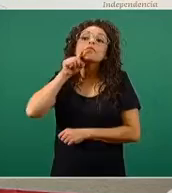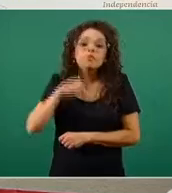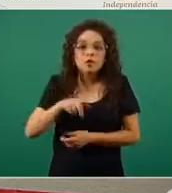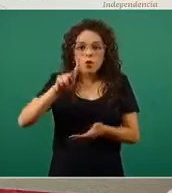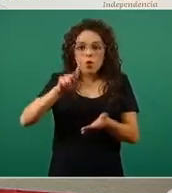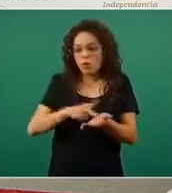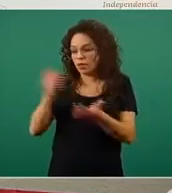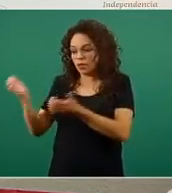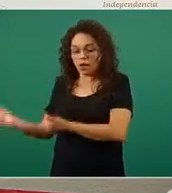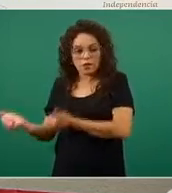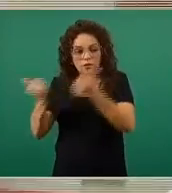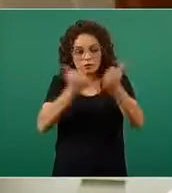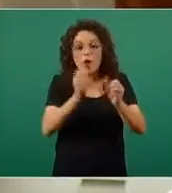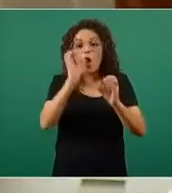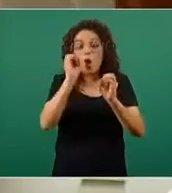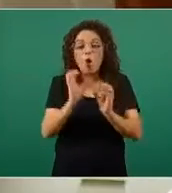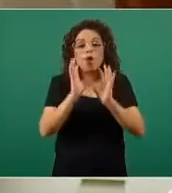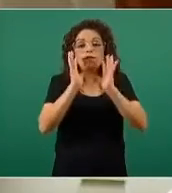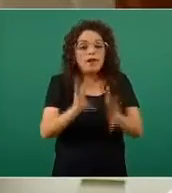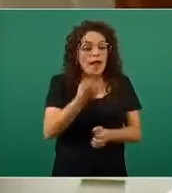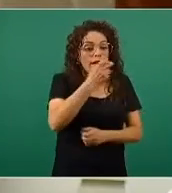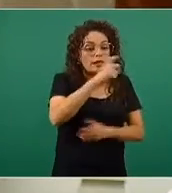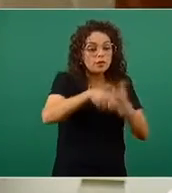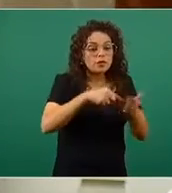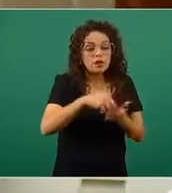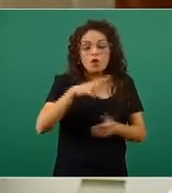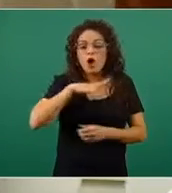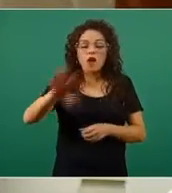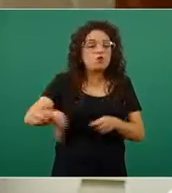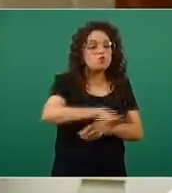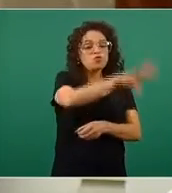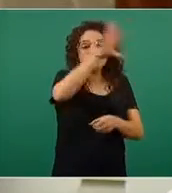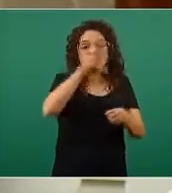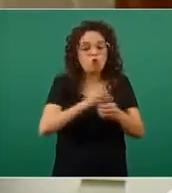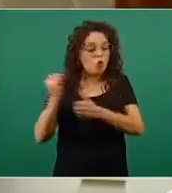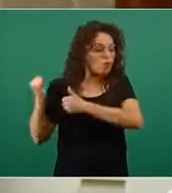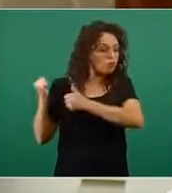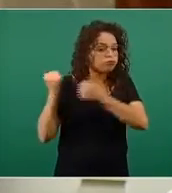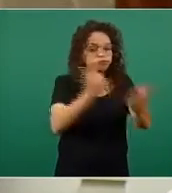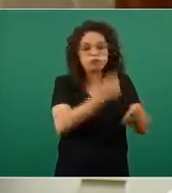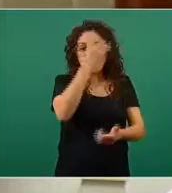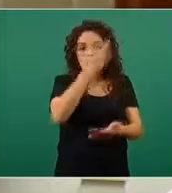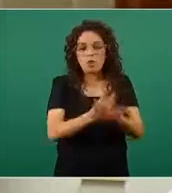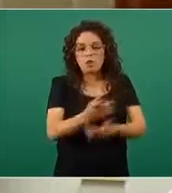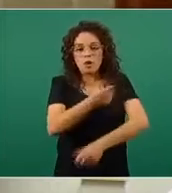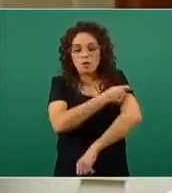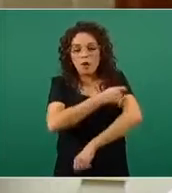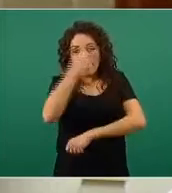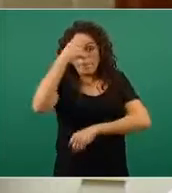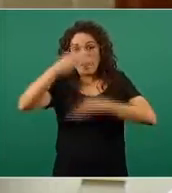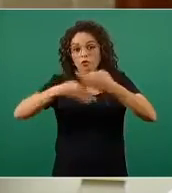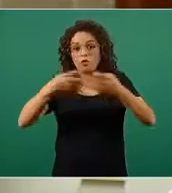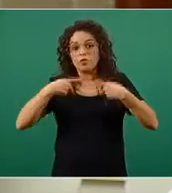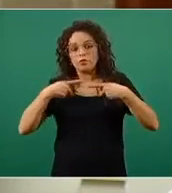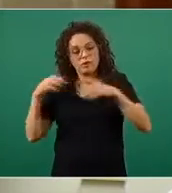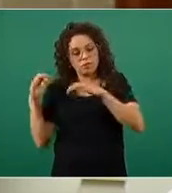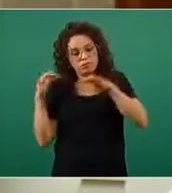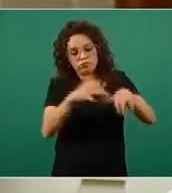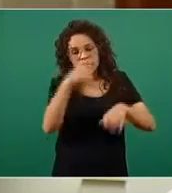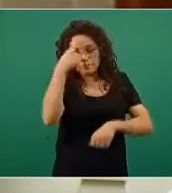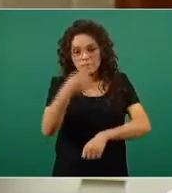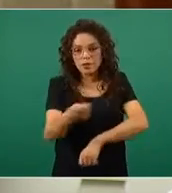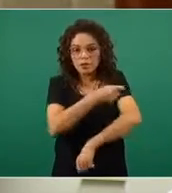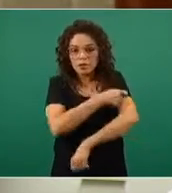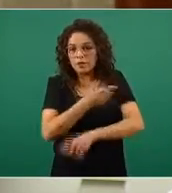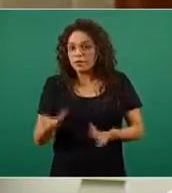las vacunas ahí para las personas que puedan irse a vacunar. Porque llegó el